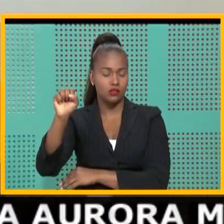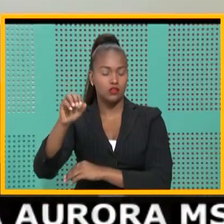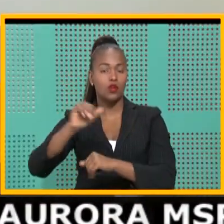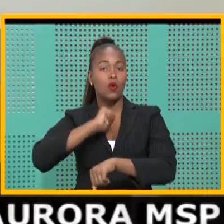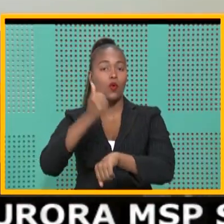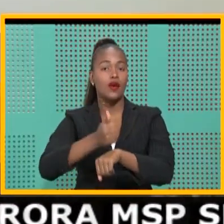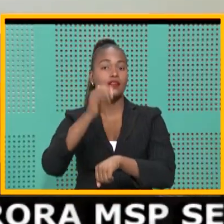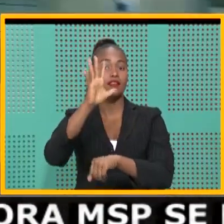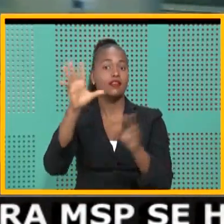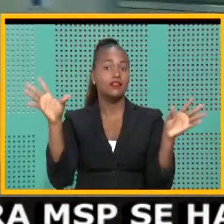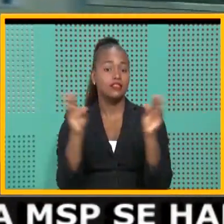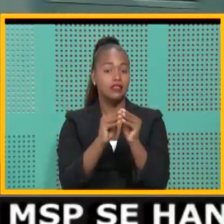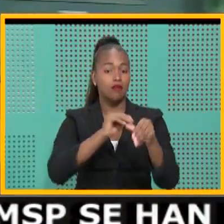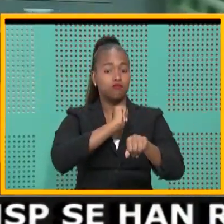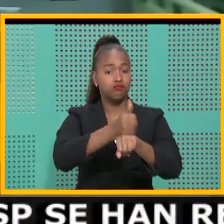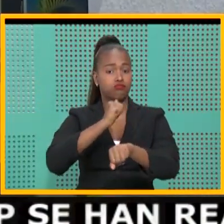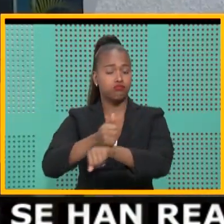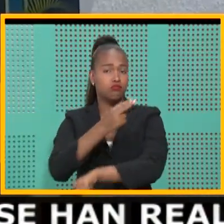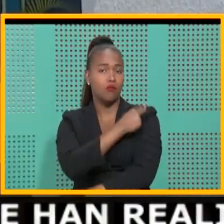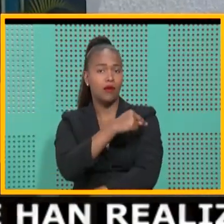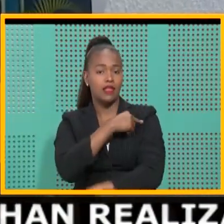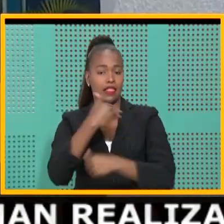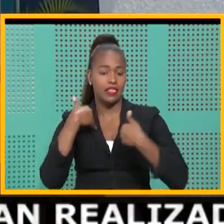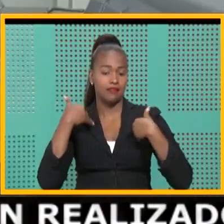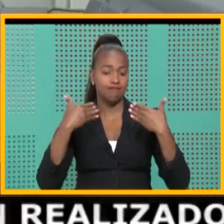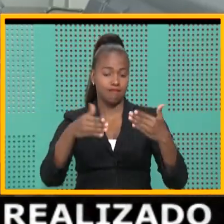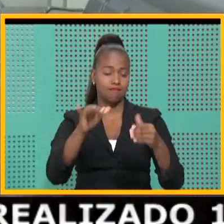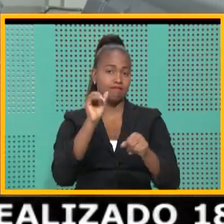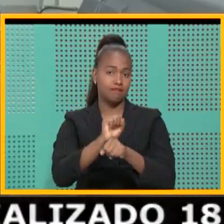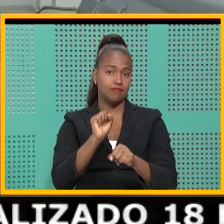establecimientos de salud que ejecutan esta estrategia.